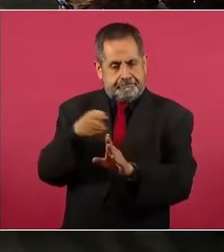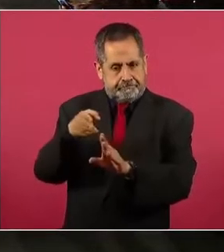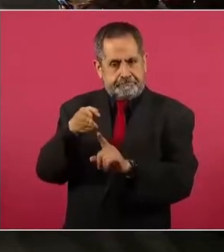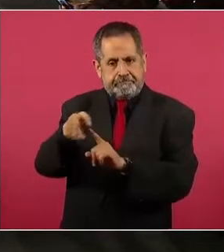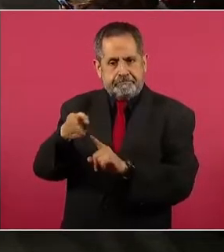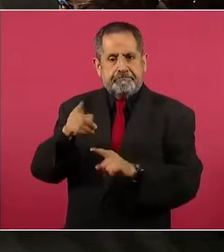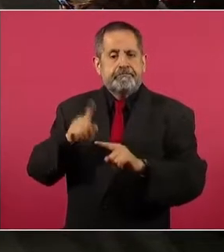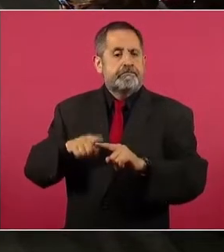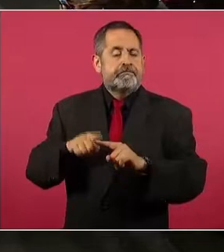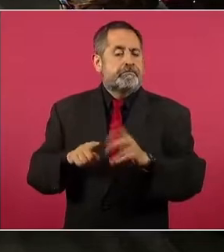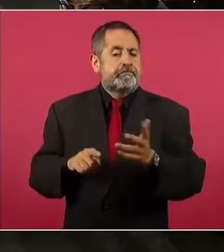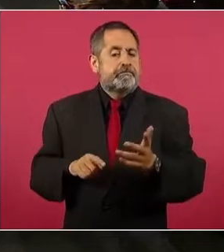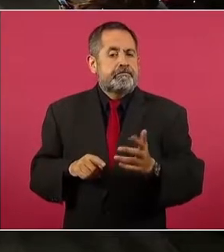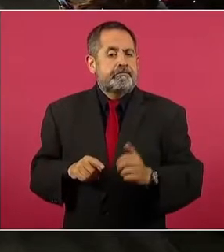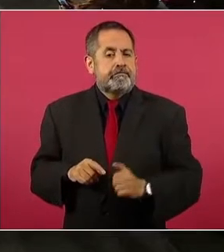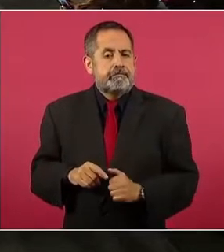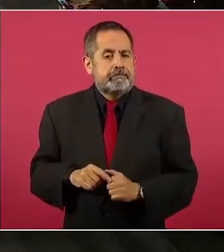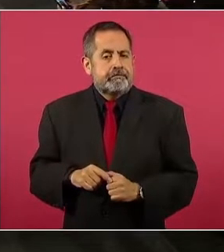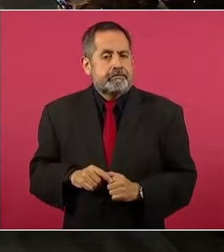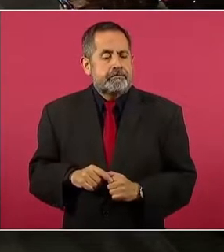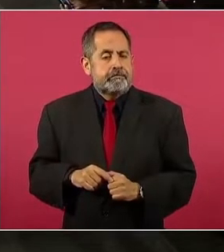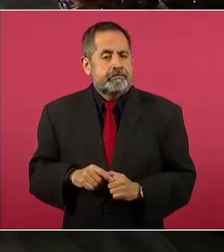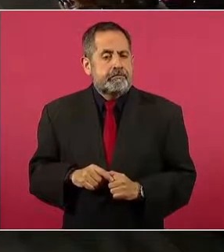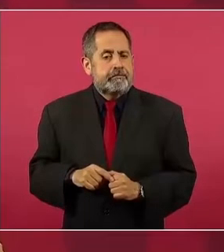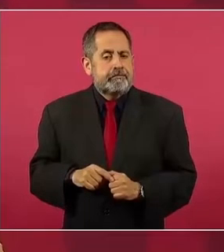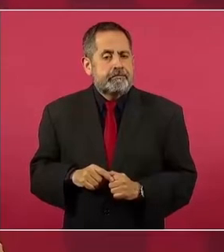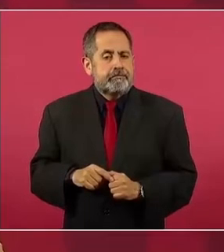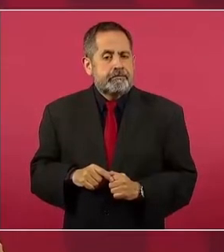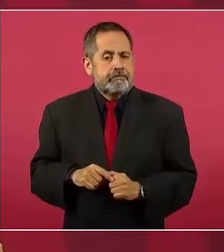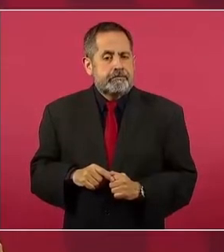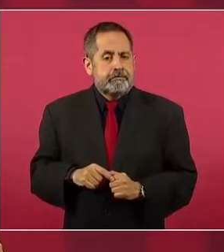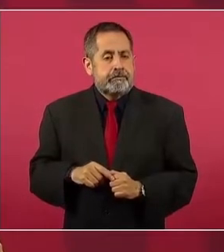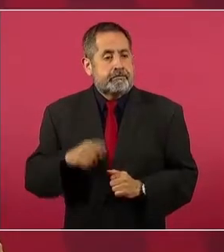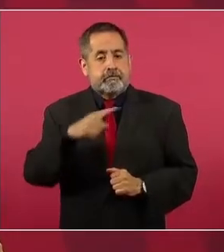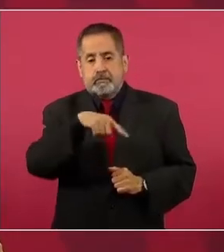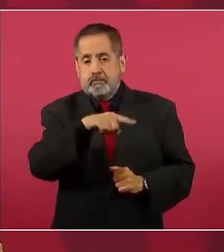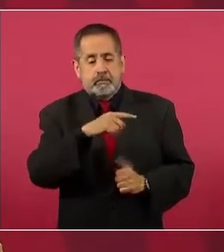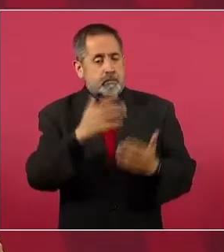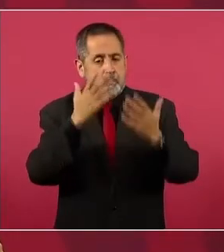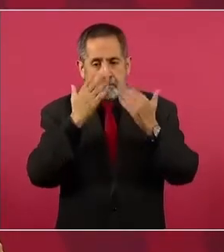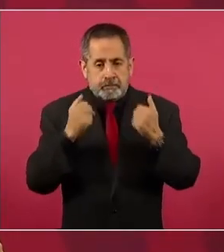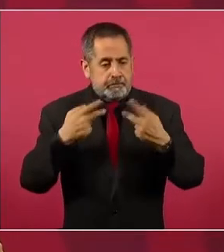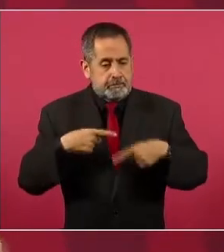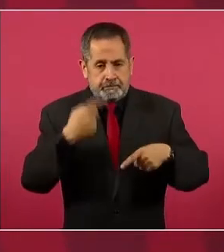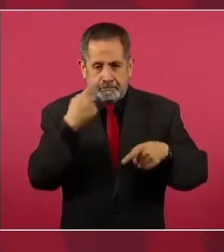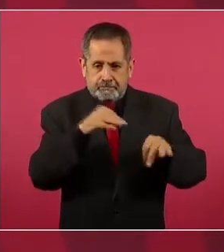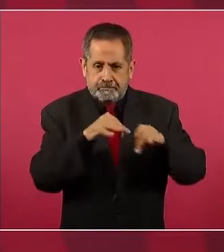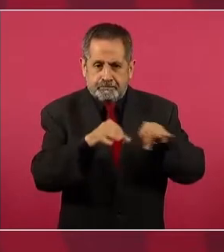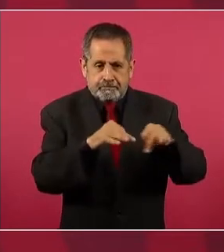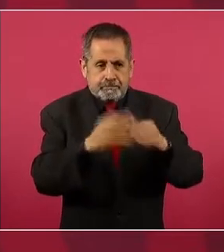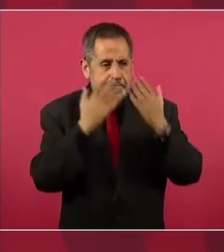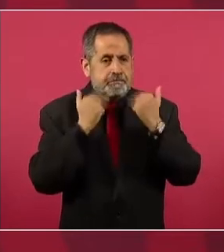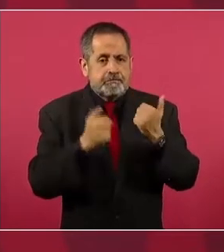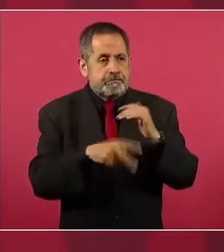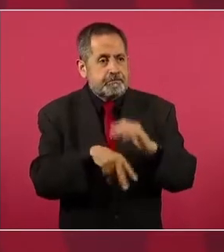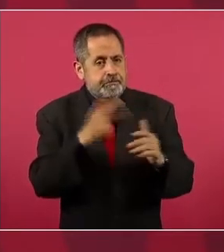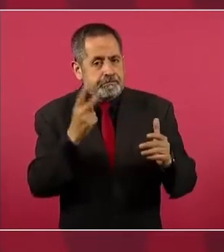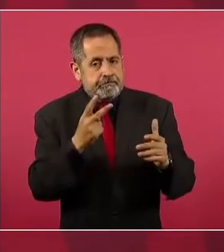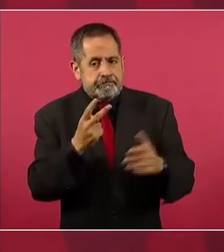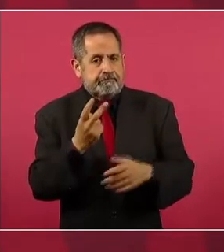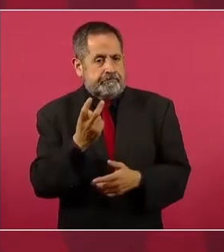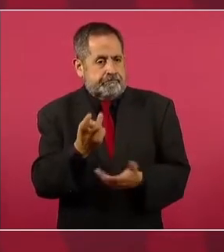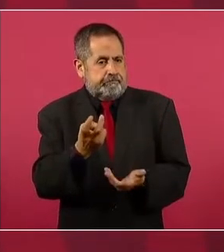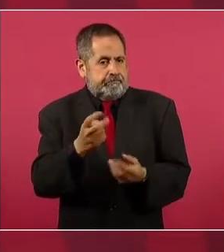que falta fuerza de trabajo. Entonces, ¿por qué no